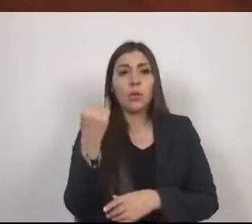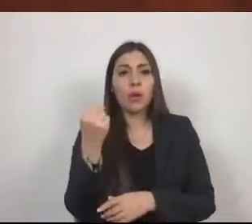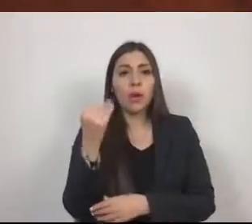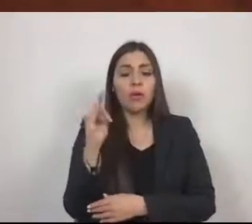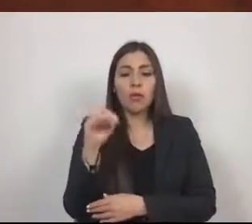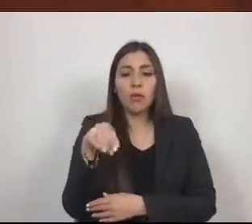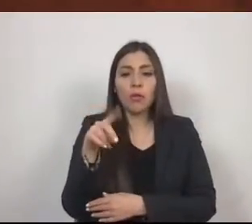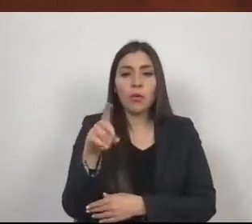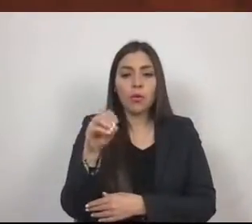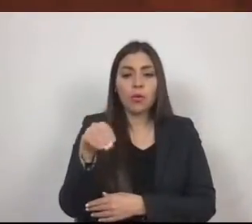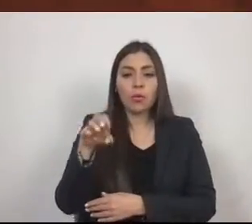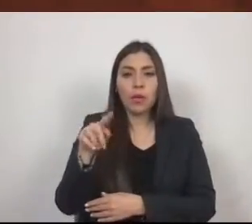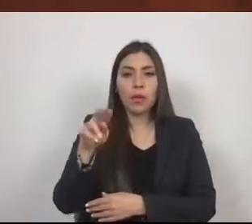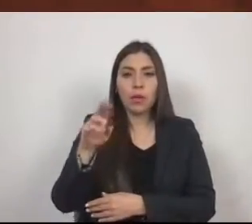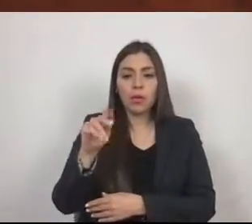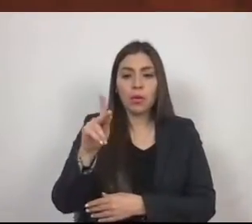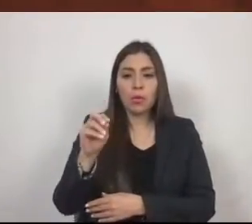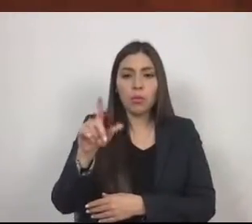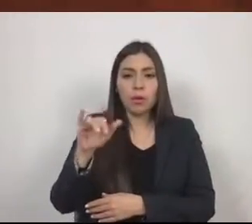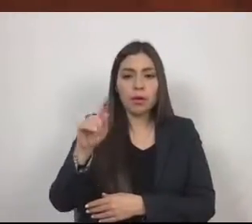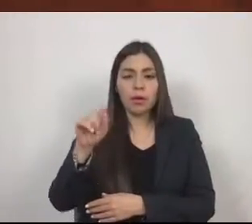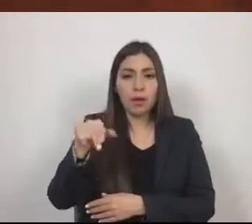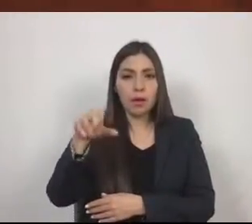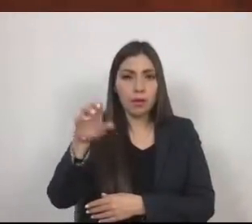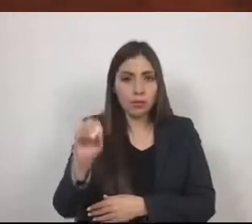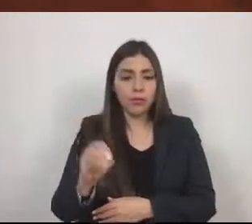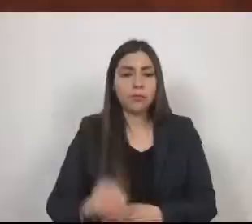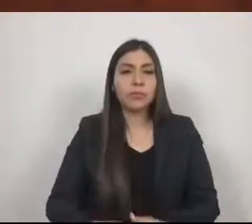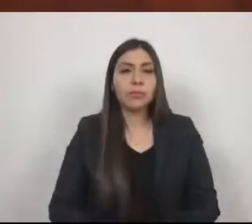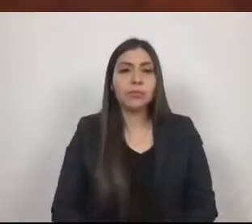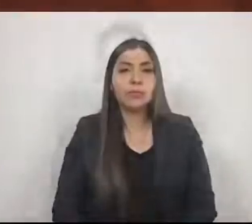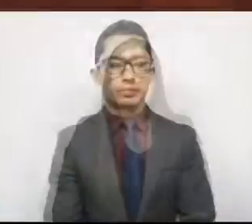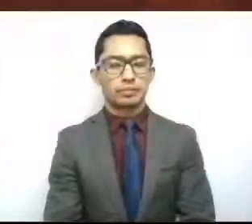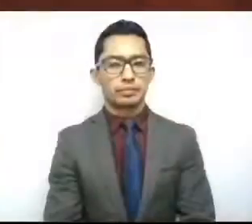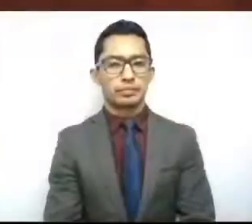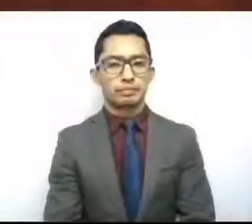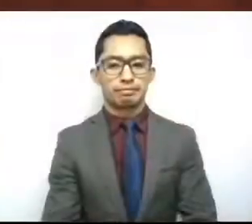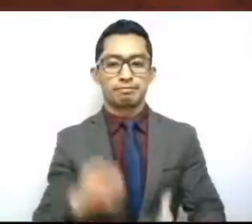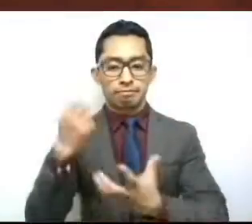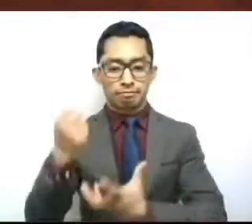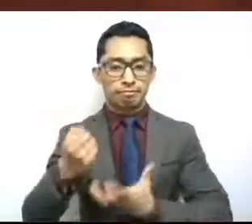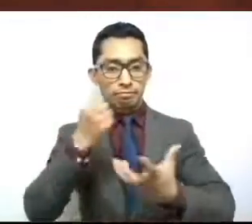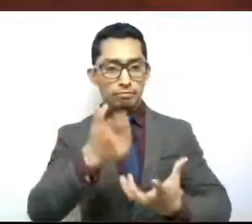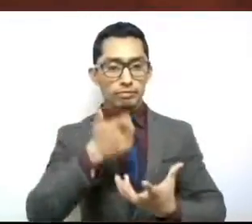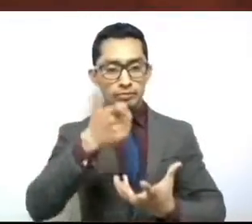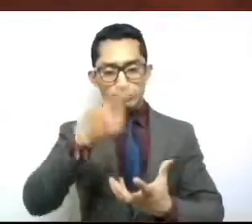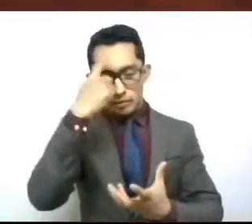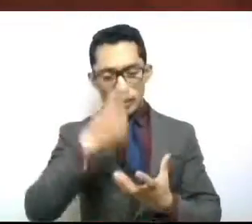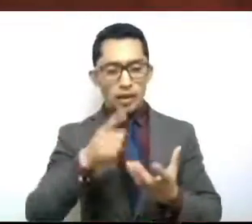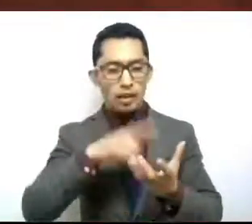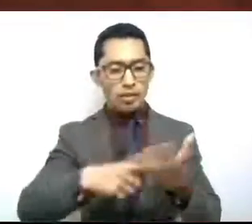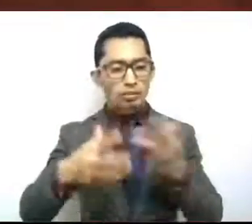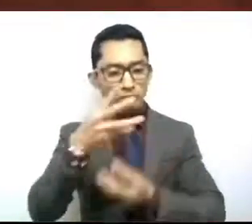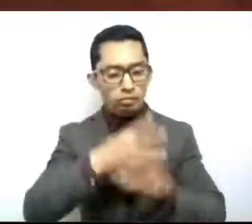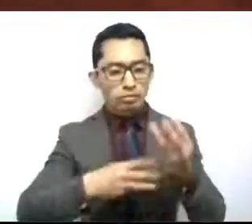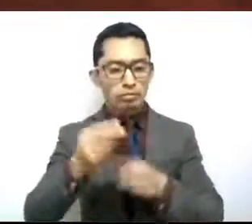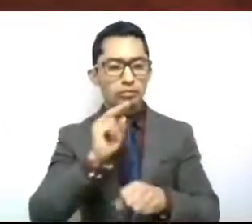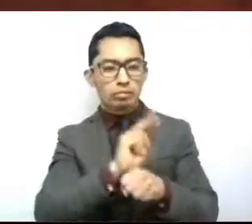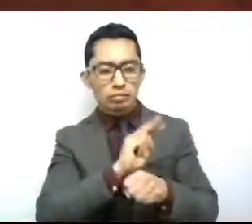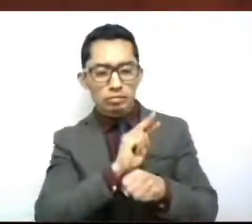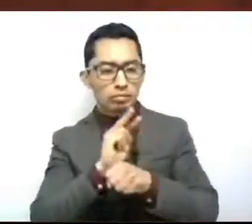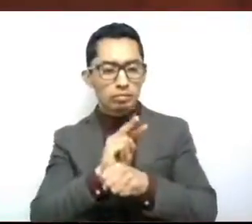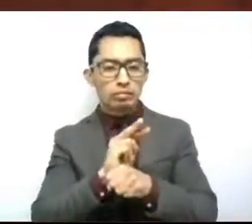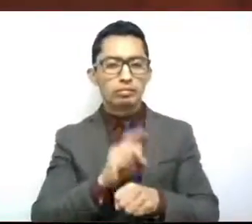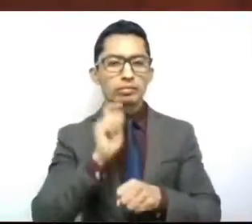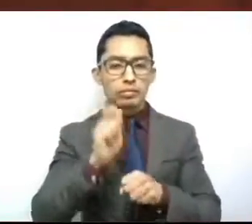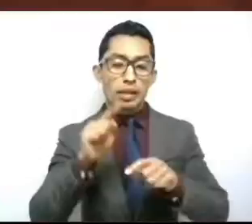Dichos fondos se integrarán, distribuirán, administrarán, ejercerán y supervisarán de